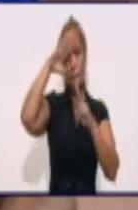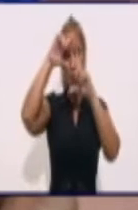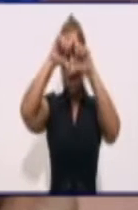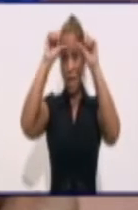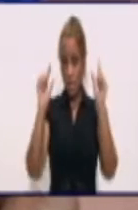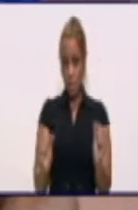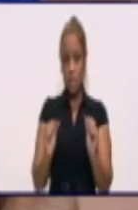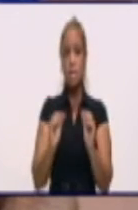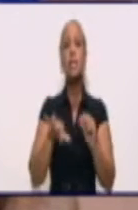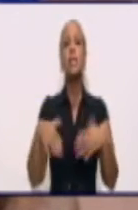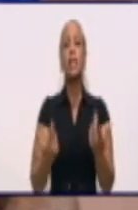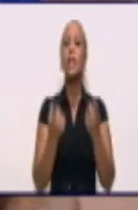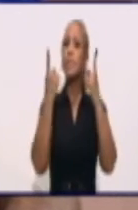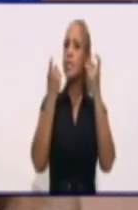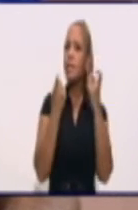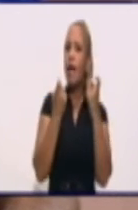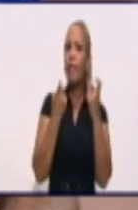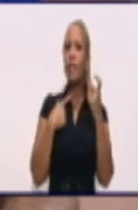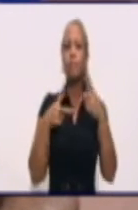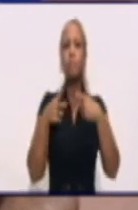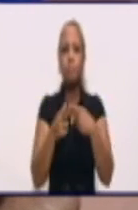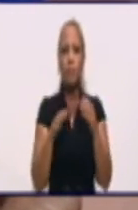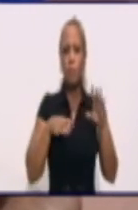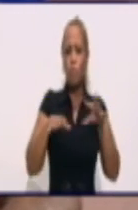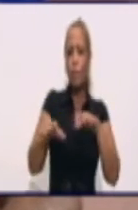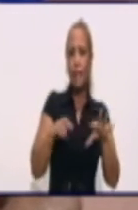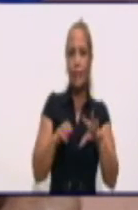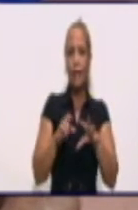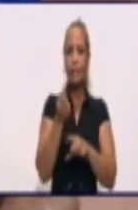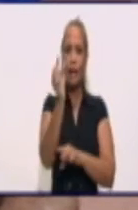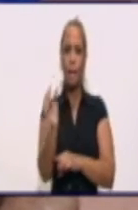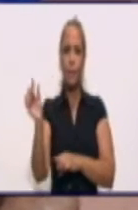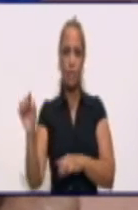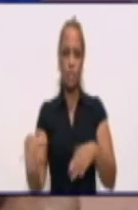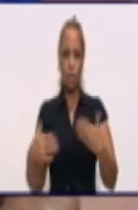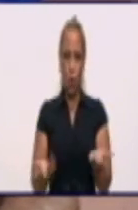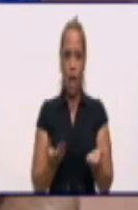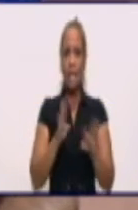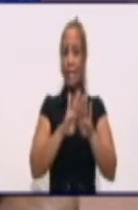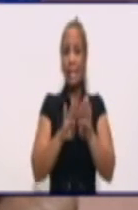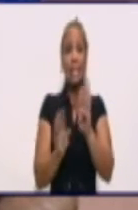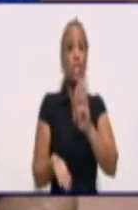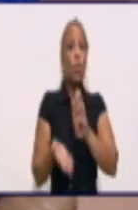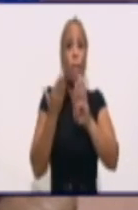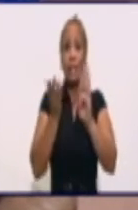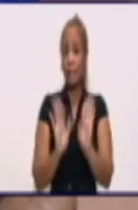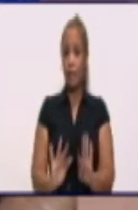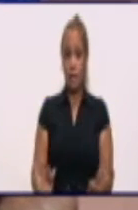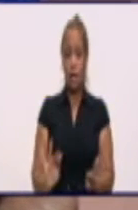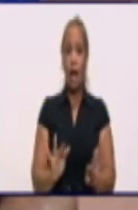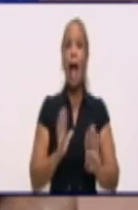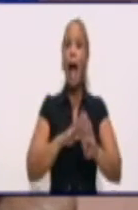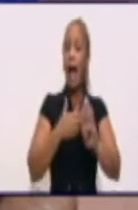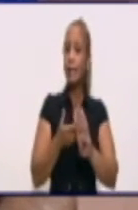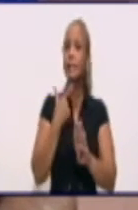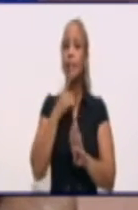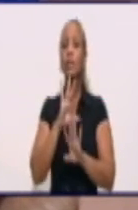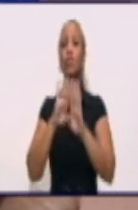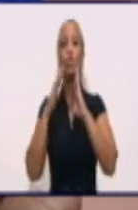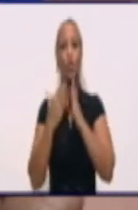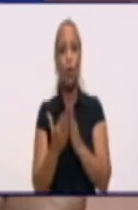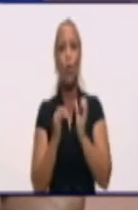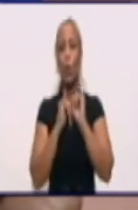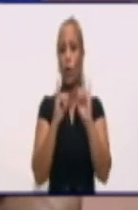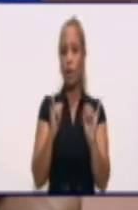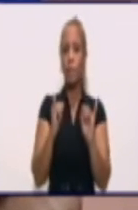de limitar la movilidad de las personas, se determinó suspender hasta que las condiciones lo permitan,